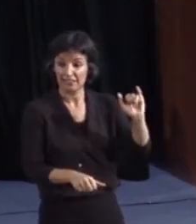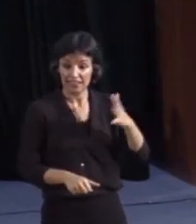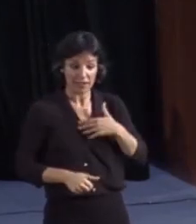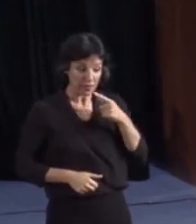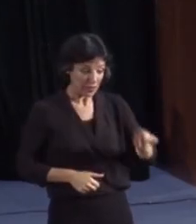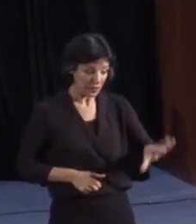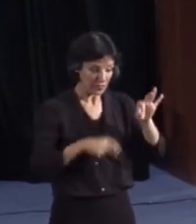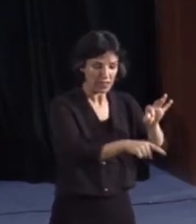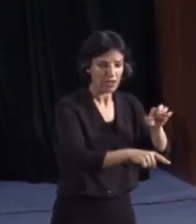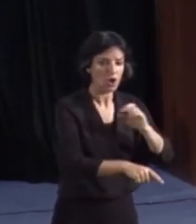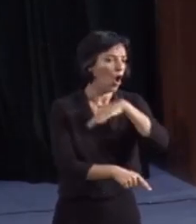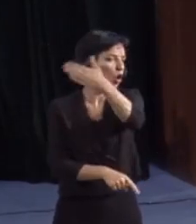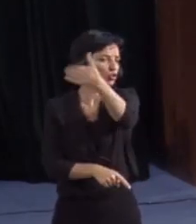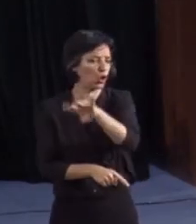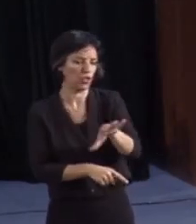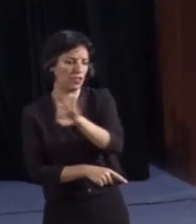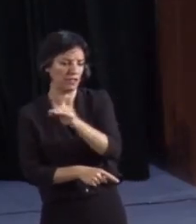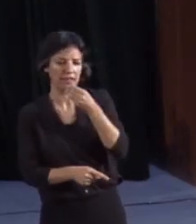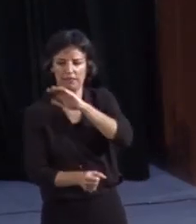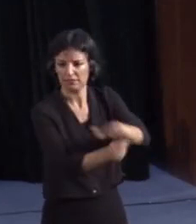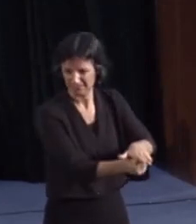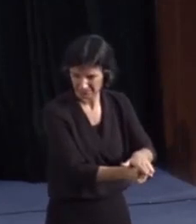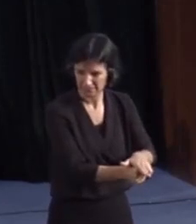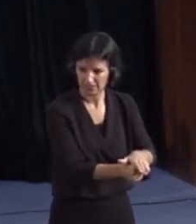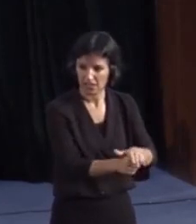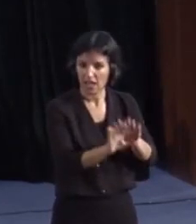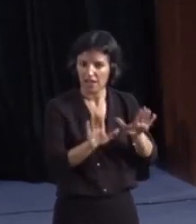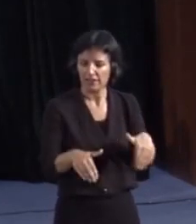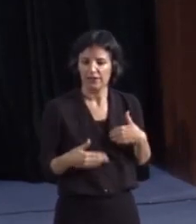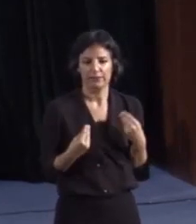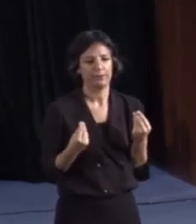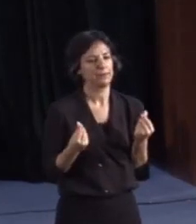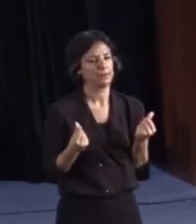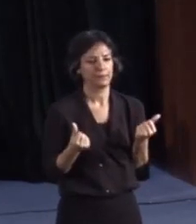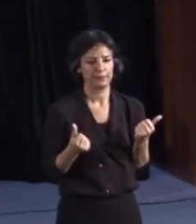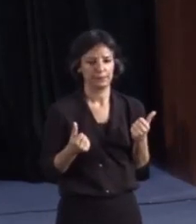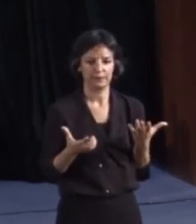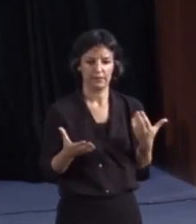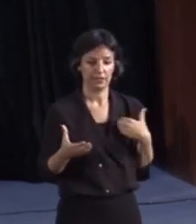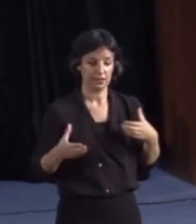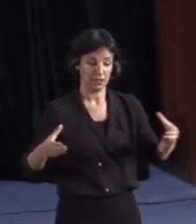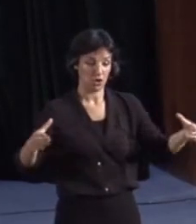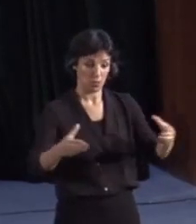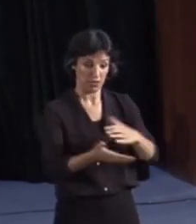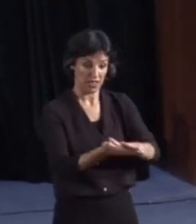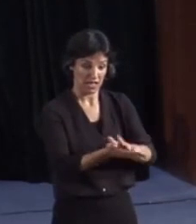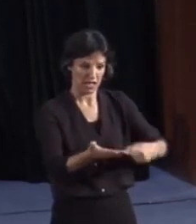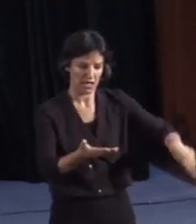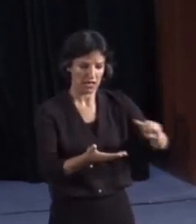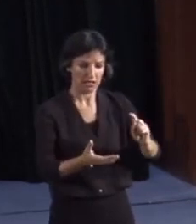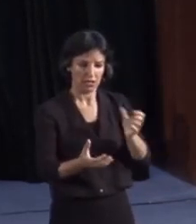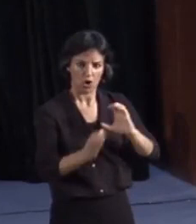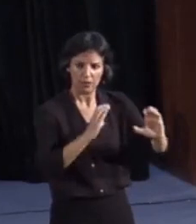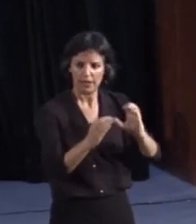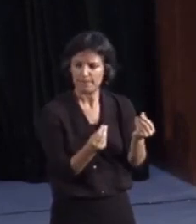deciden por ellos. Esto solventa una grave carencia en las comunicaciones de la comunidad asignante, en sus